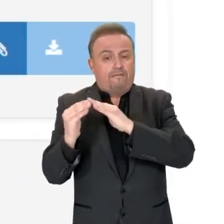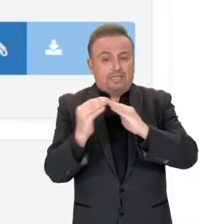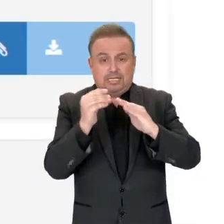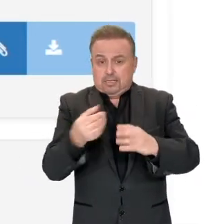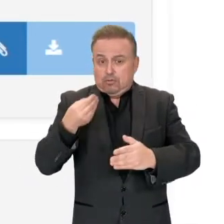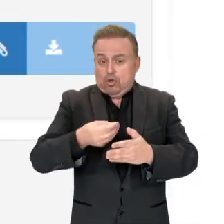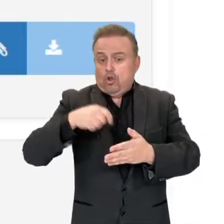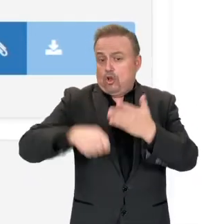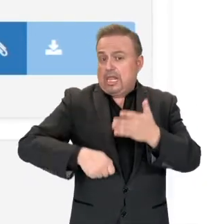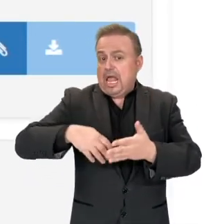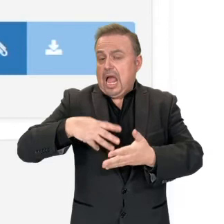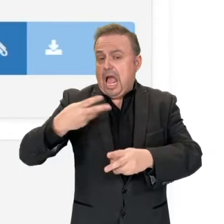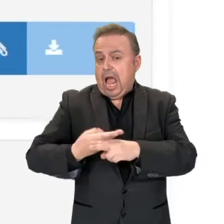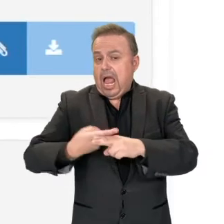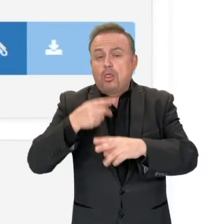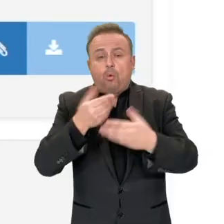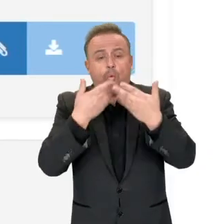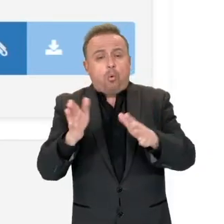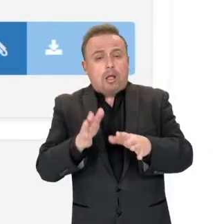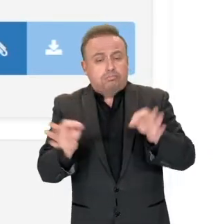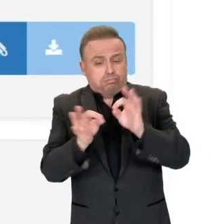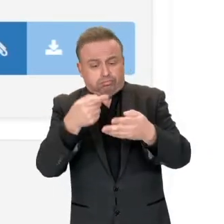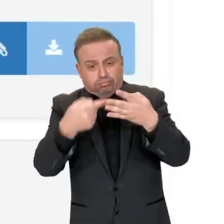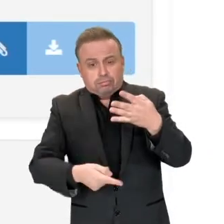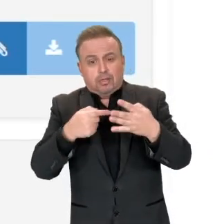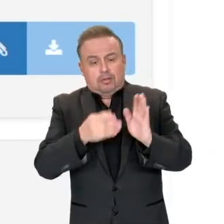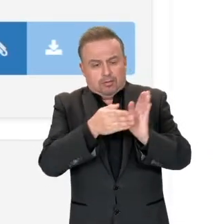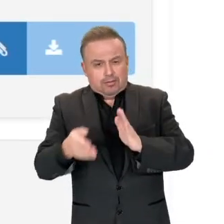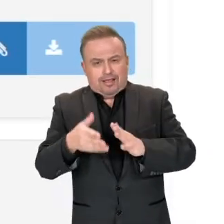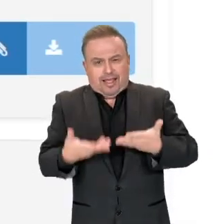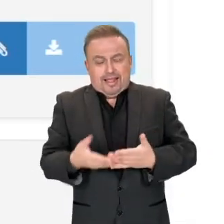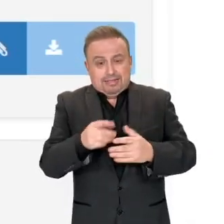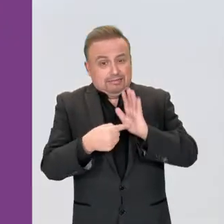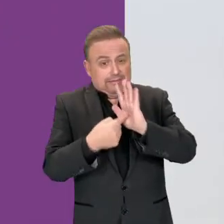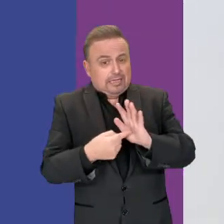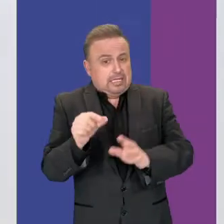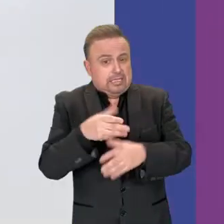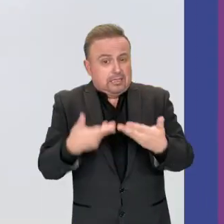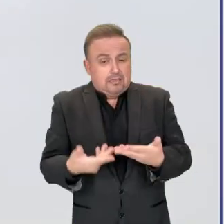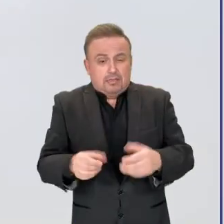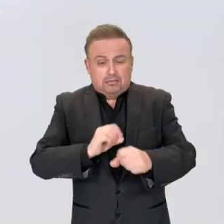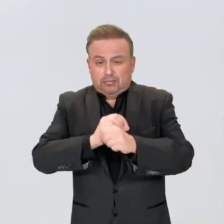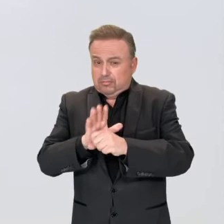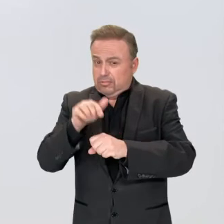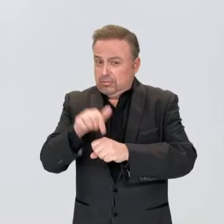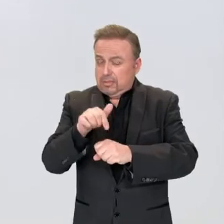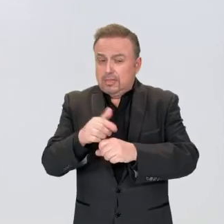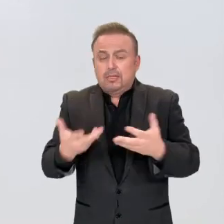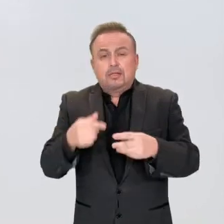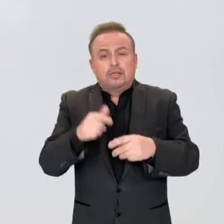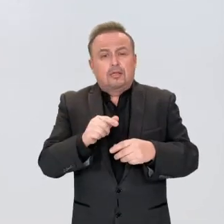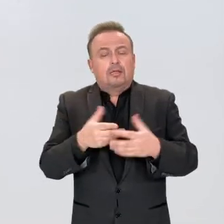Vecinos. Contrato de arriendo o cualquier otro de los documentos especificados en el protocolo vigente. Excepcionalmente, mientras dure la